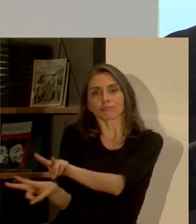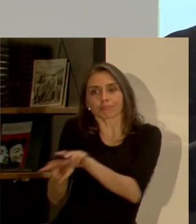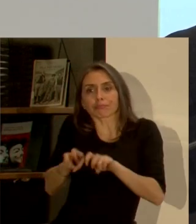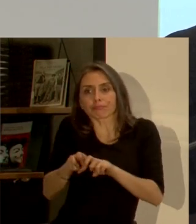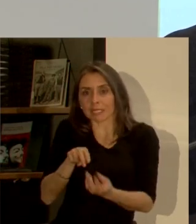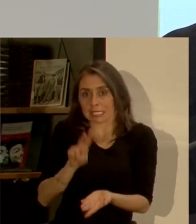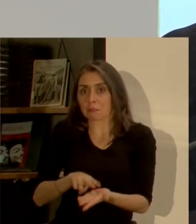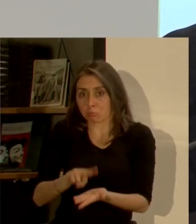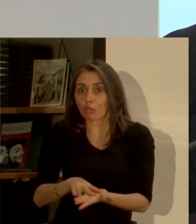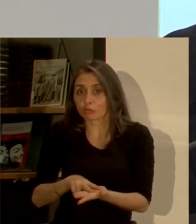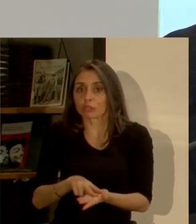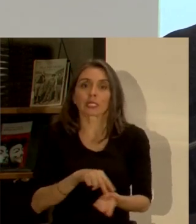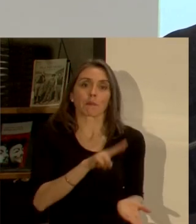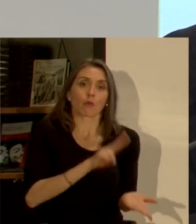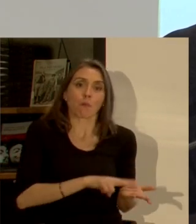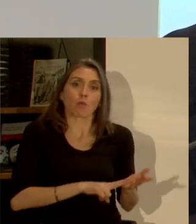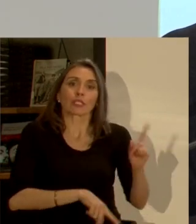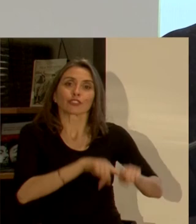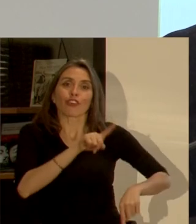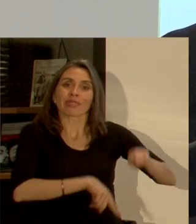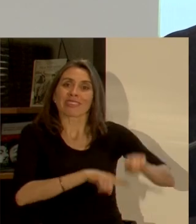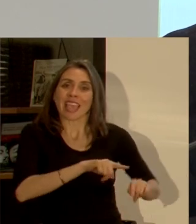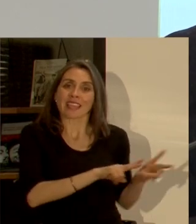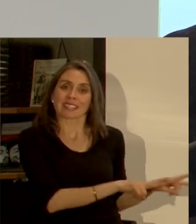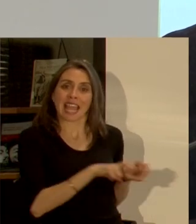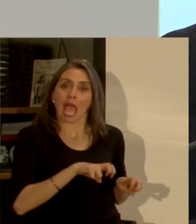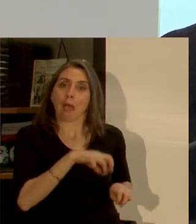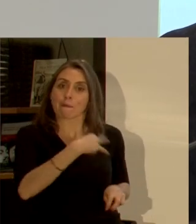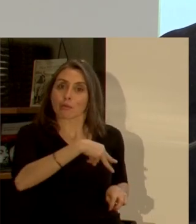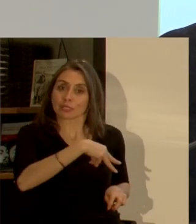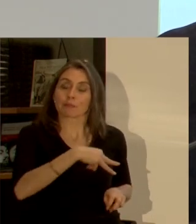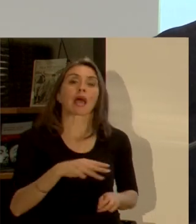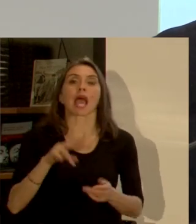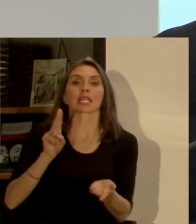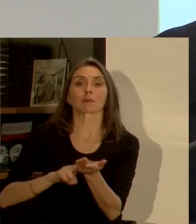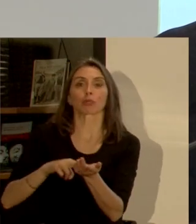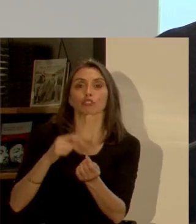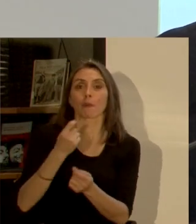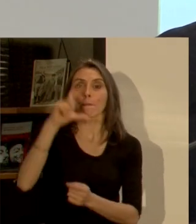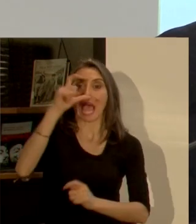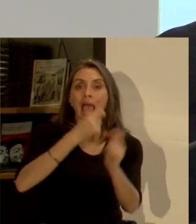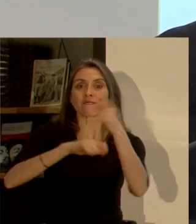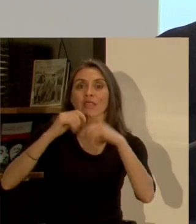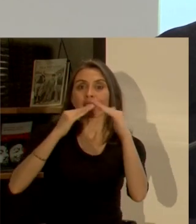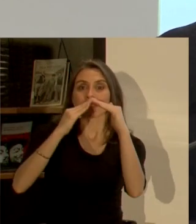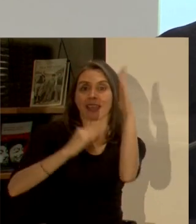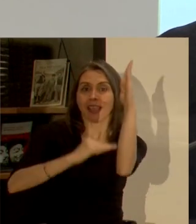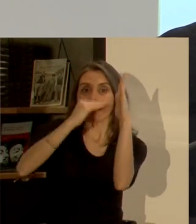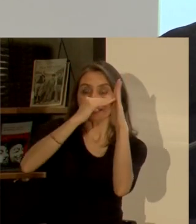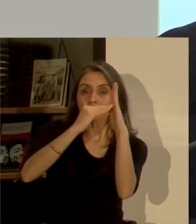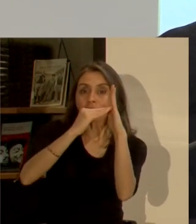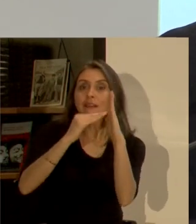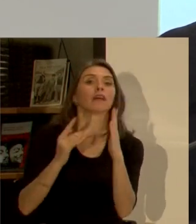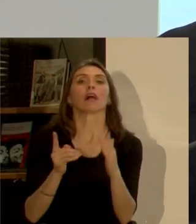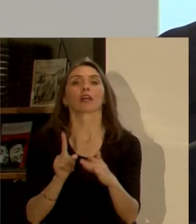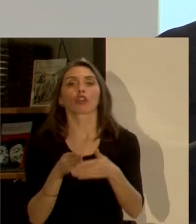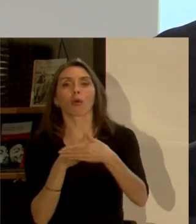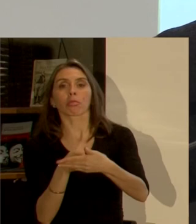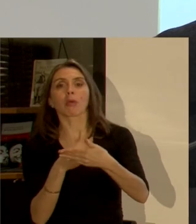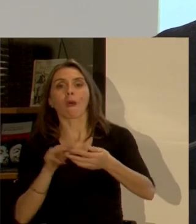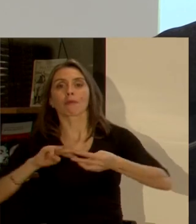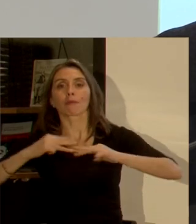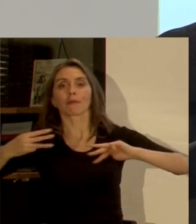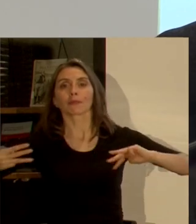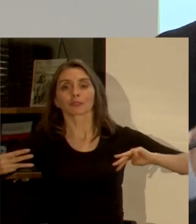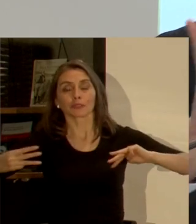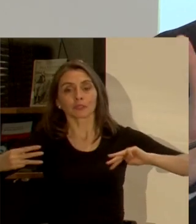yo diría que nosotros con el impuesto territorial y ahora con el impuesto al mayor valor vamos a capturar algo similar sin las discusiones o las trabas metodológicas que hay